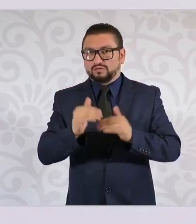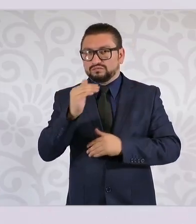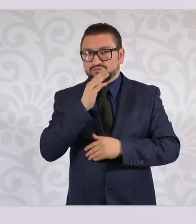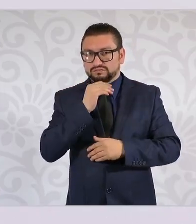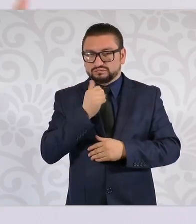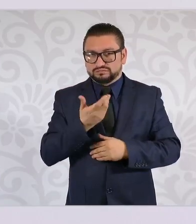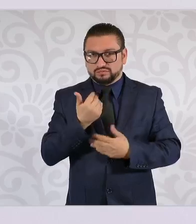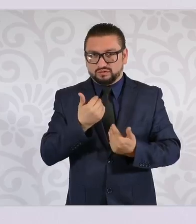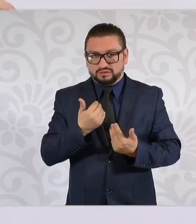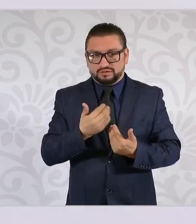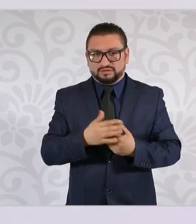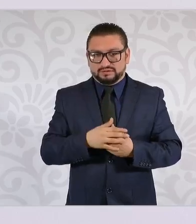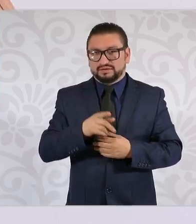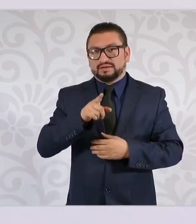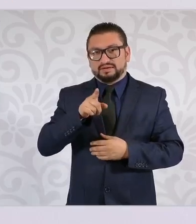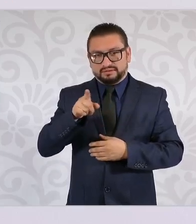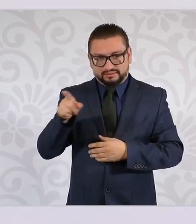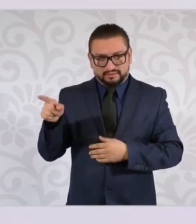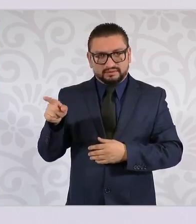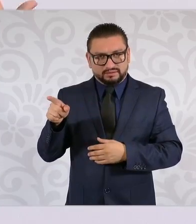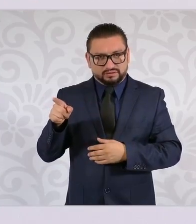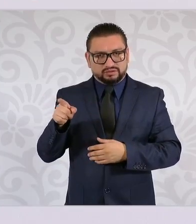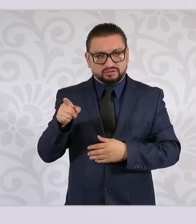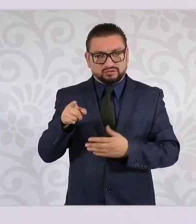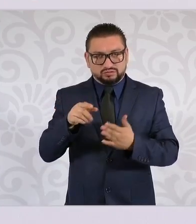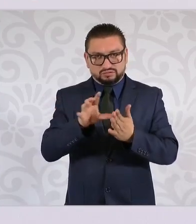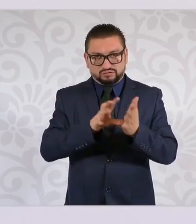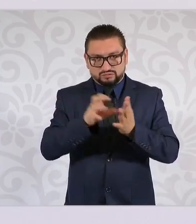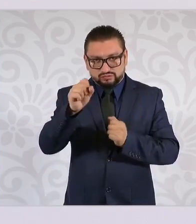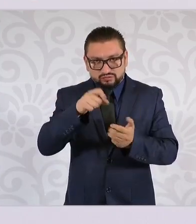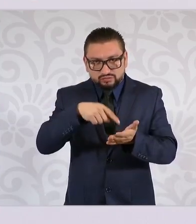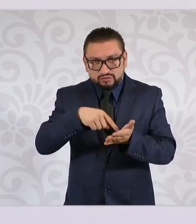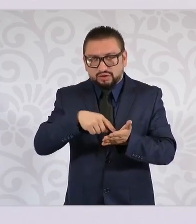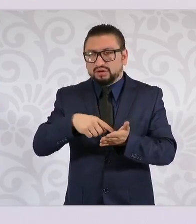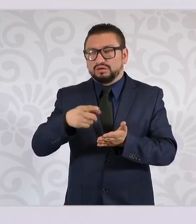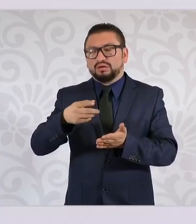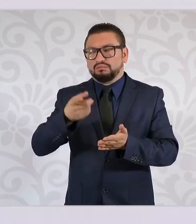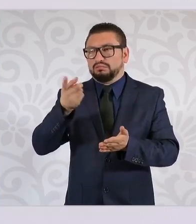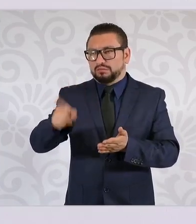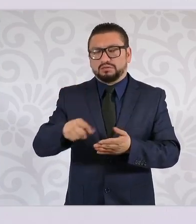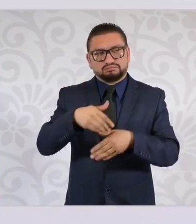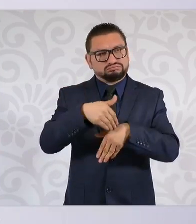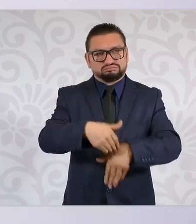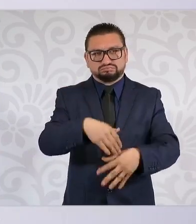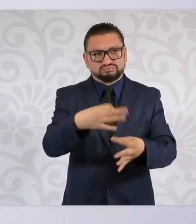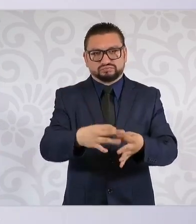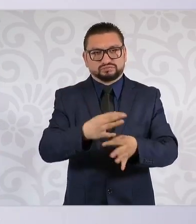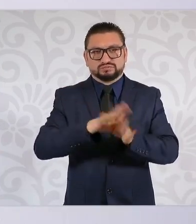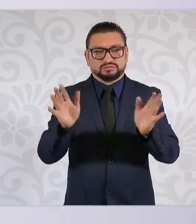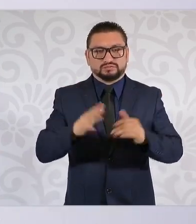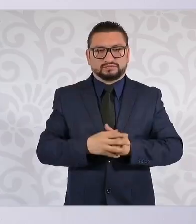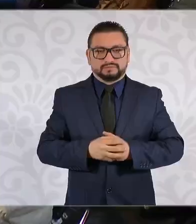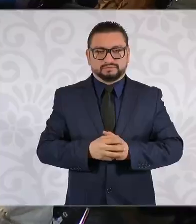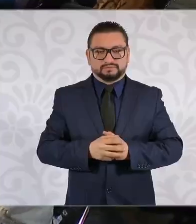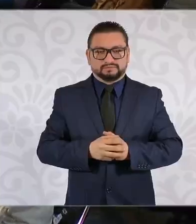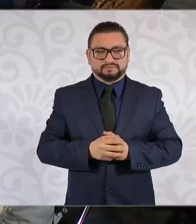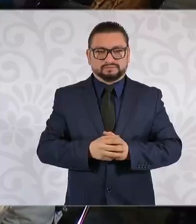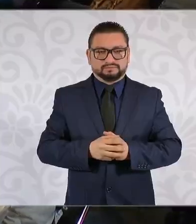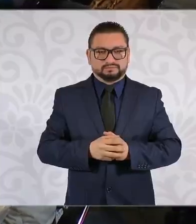Entonces, están cumpliendo con lo que le mandata la Constitución. ¿Será más bien,